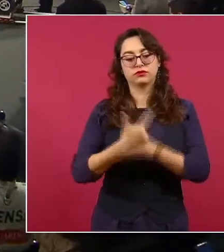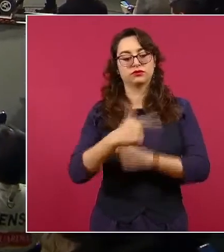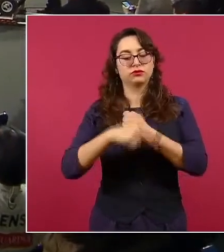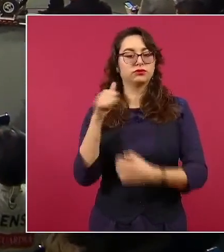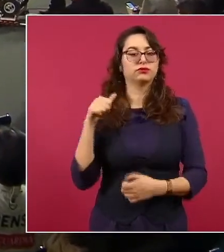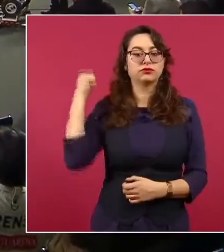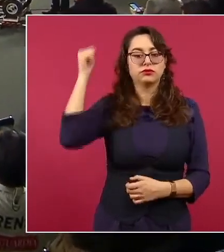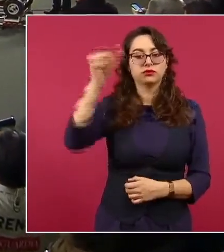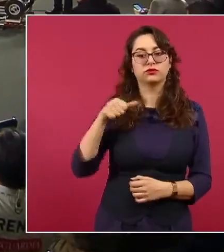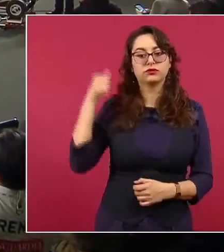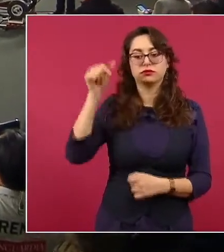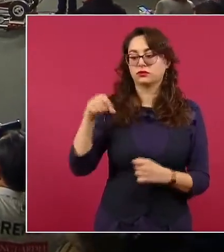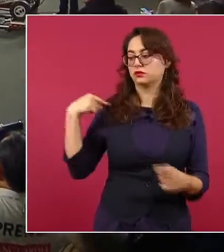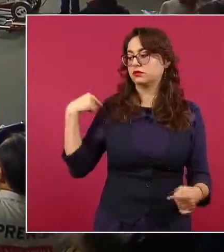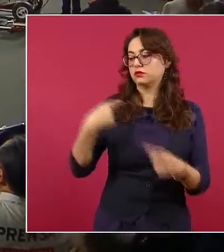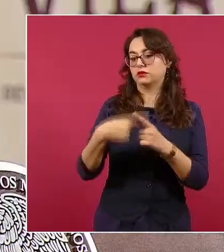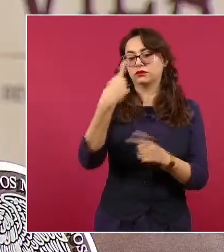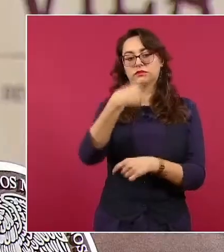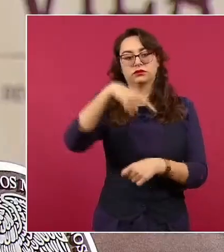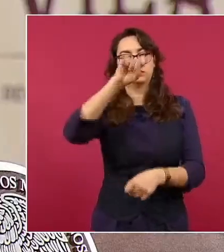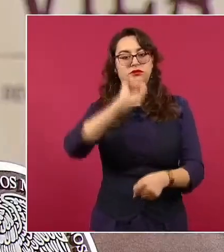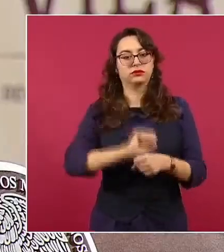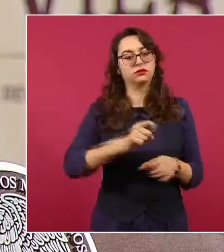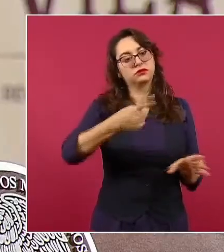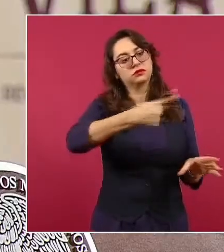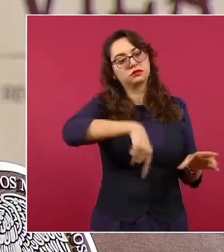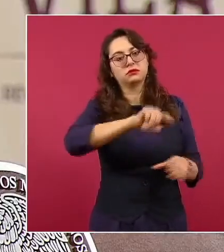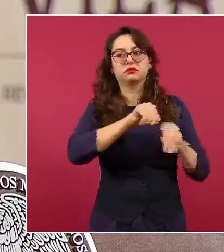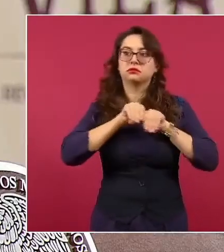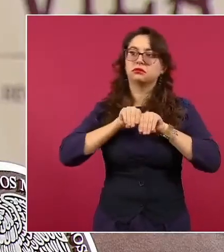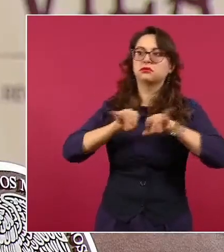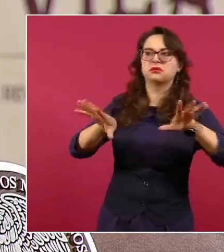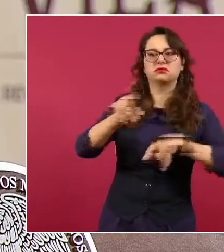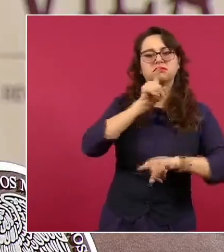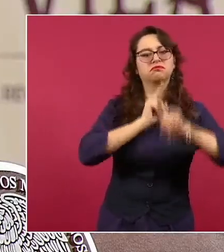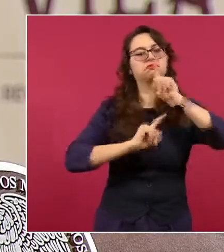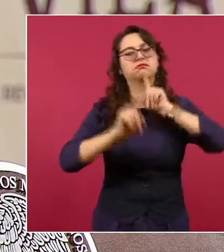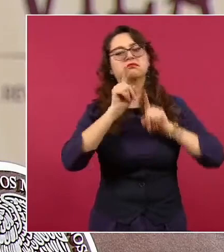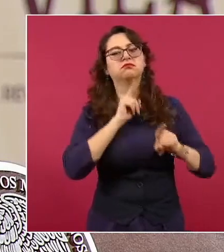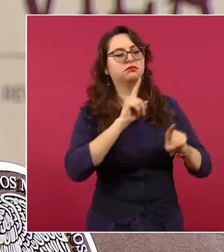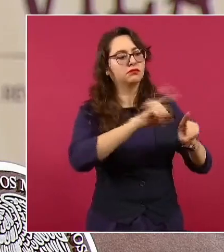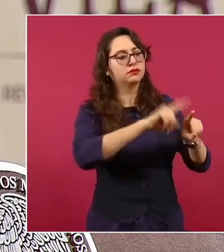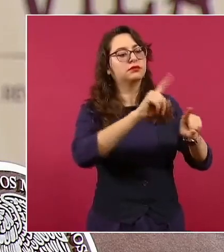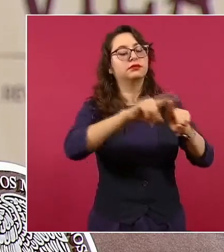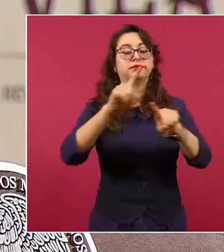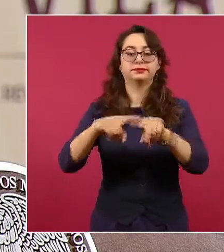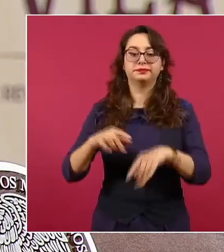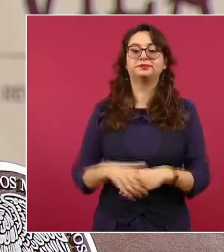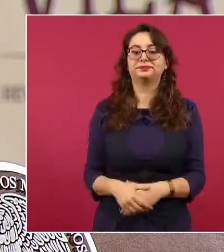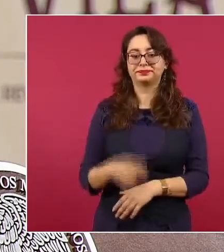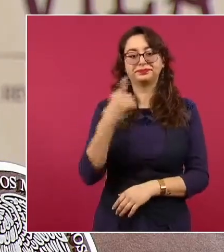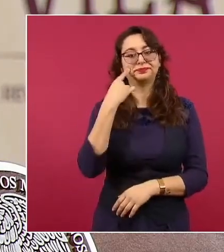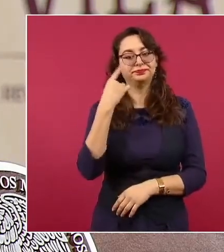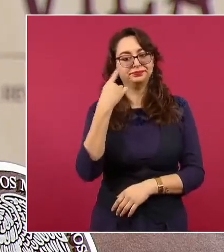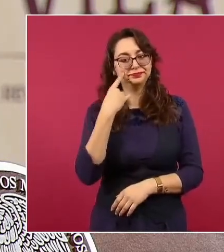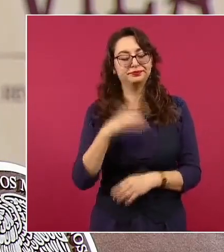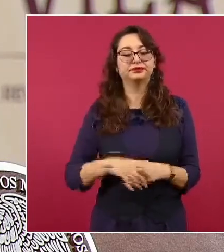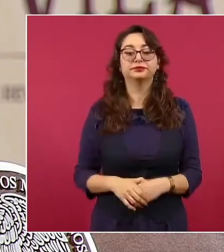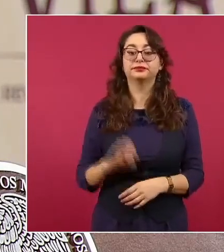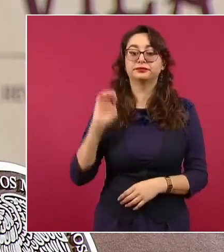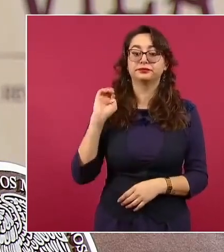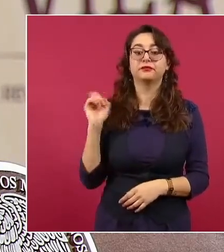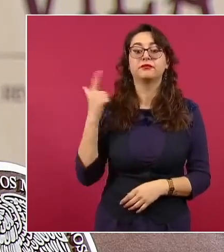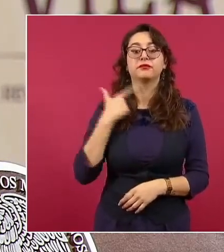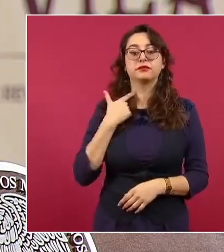mentiras de la semana y pues justamente vamos a desmentir al expresidente